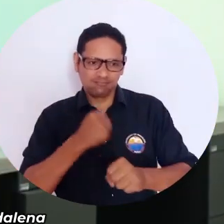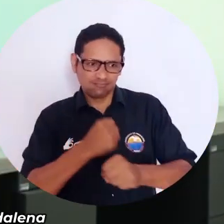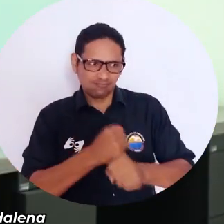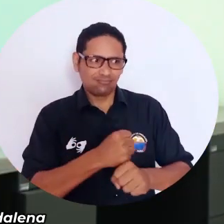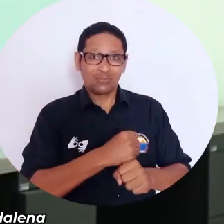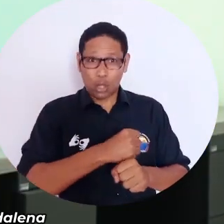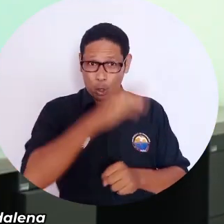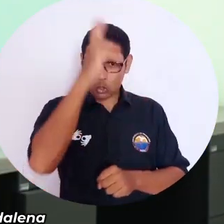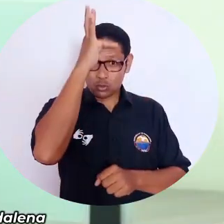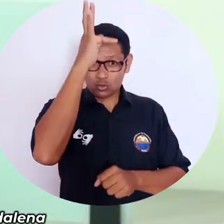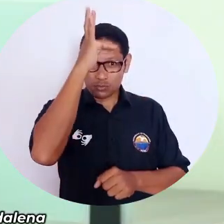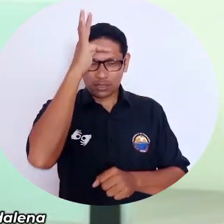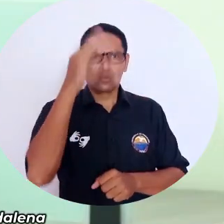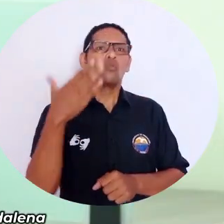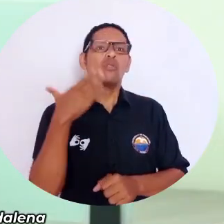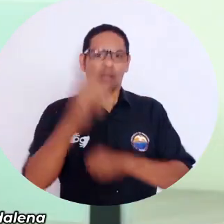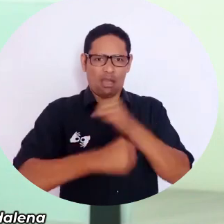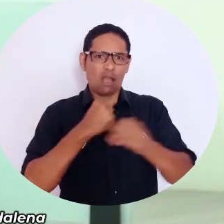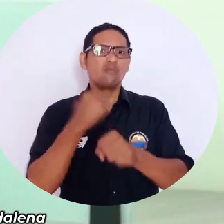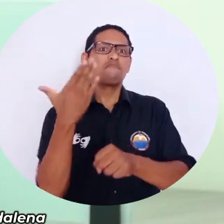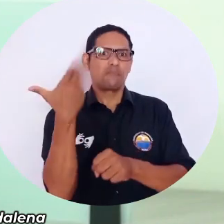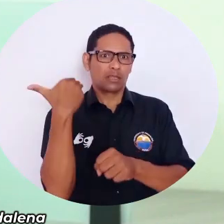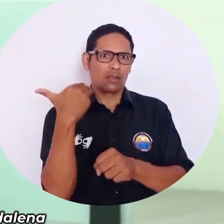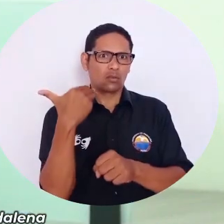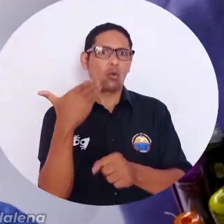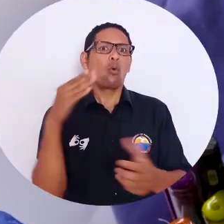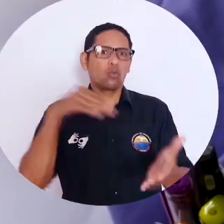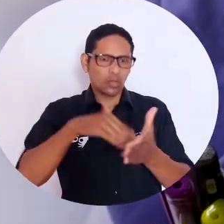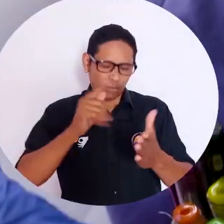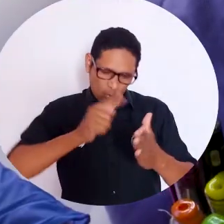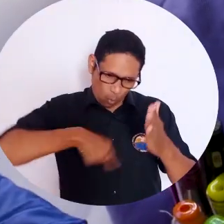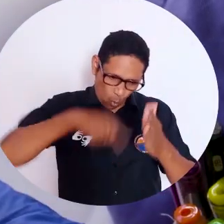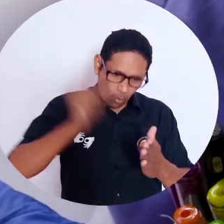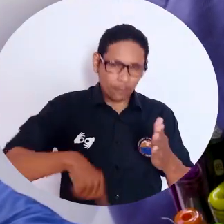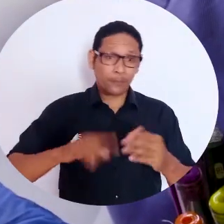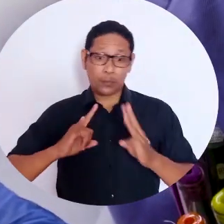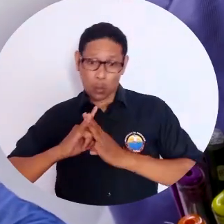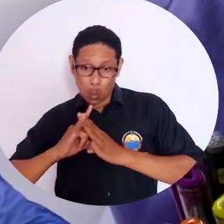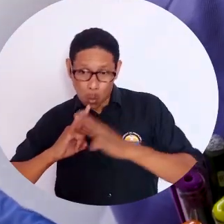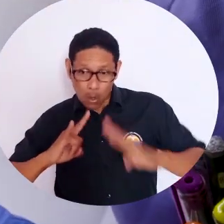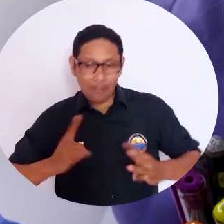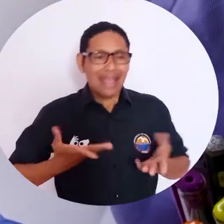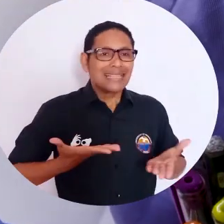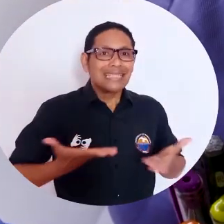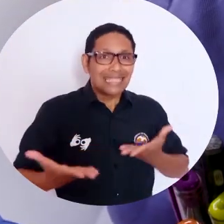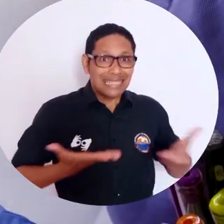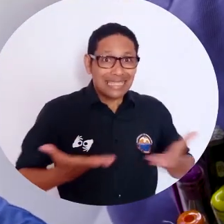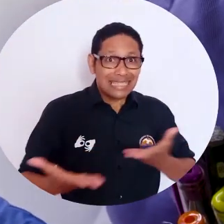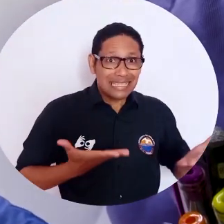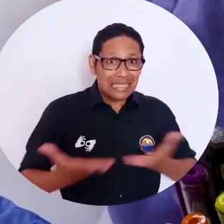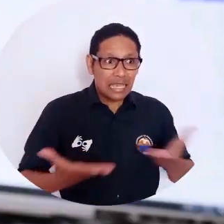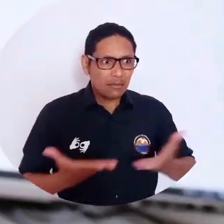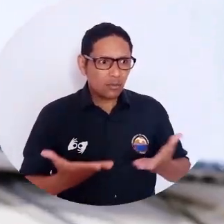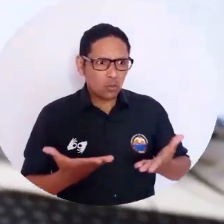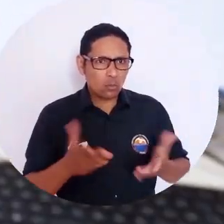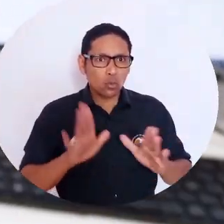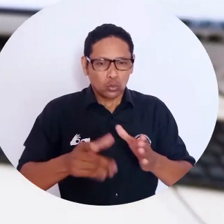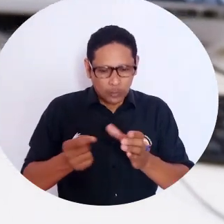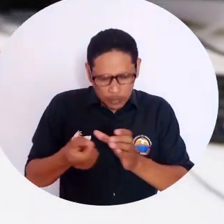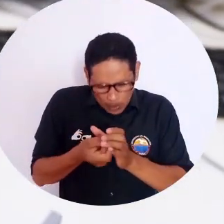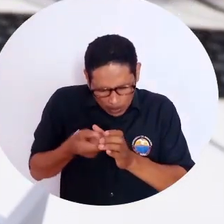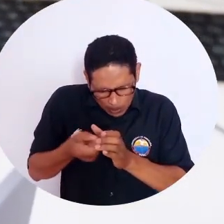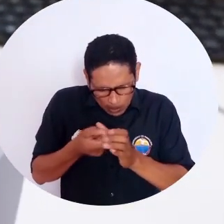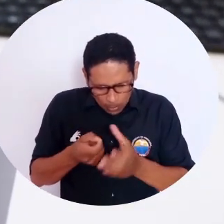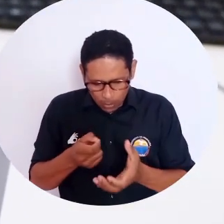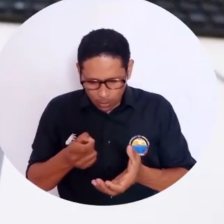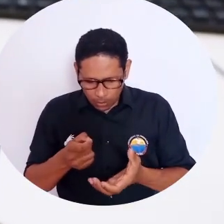trabajando con el Hospital Julio Méndez Barreneche desde el año pasado. A través de este contrato, la Universidad Magdalena le presta el servicio de